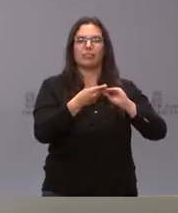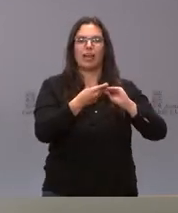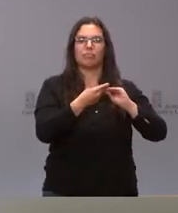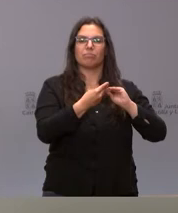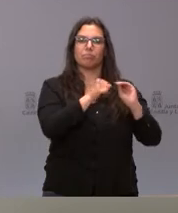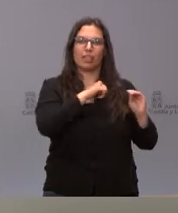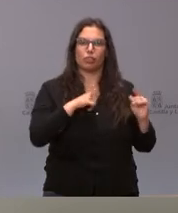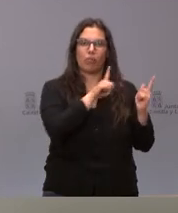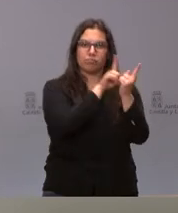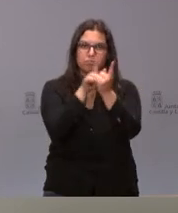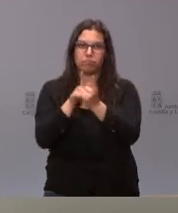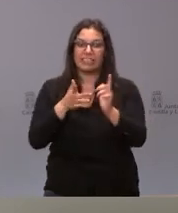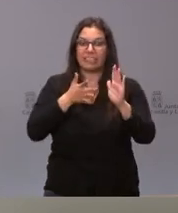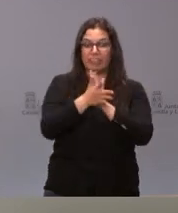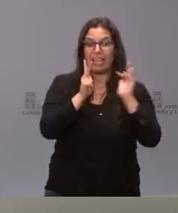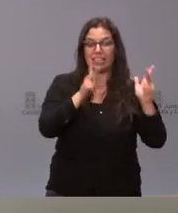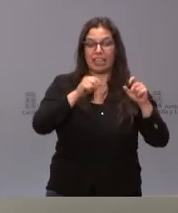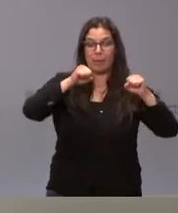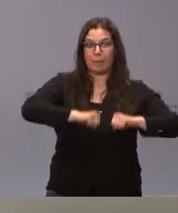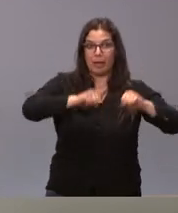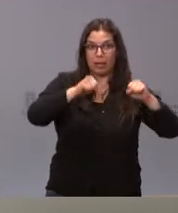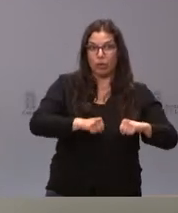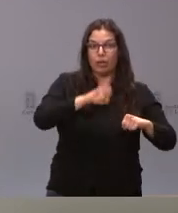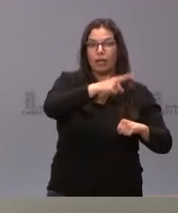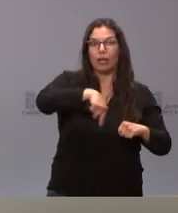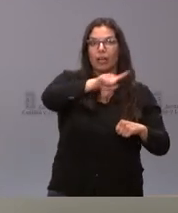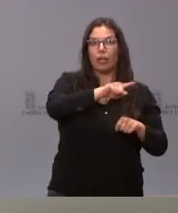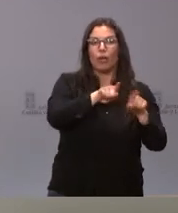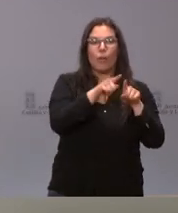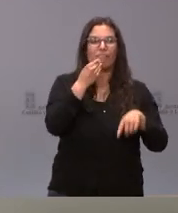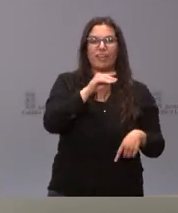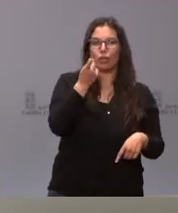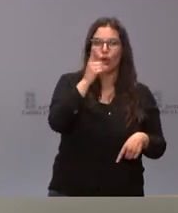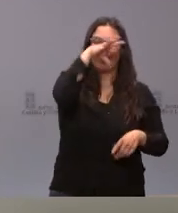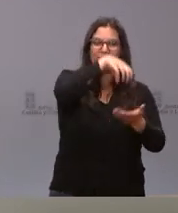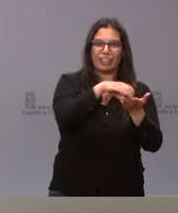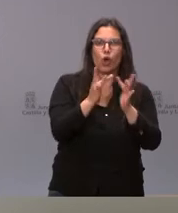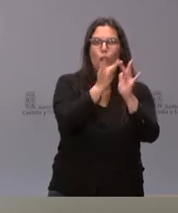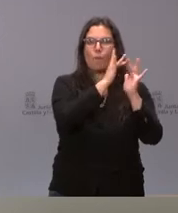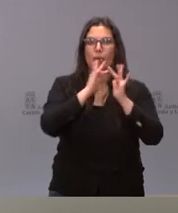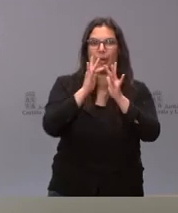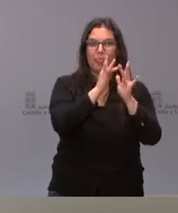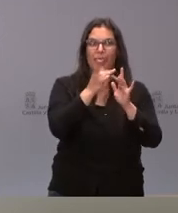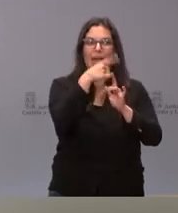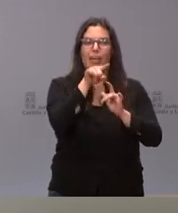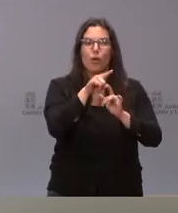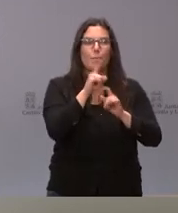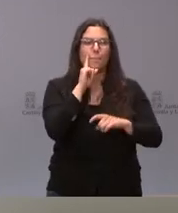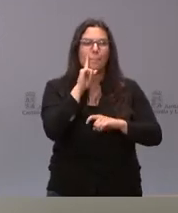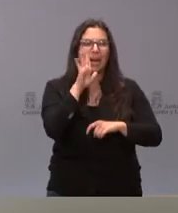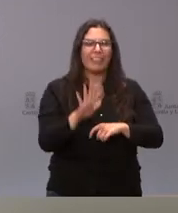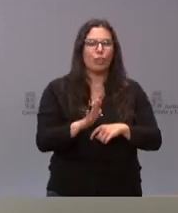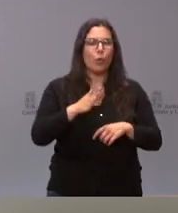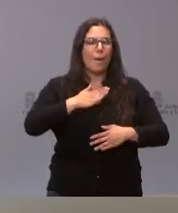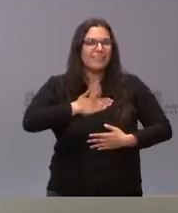progresivamente las residencias de mayores de Castilla y León pues se vayan convirtiendo en centros de convivencia y lo más parecido a lo que son hogares y por